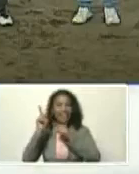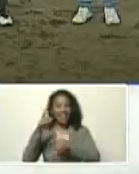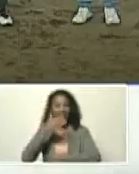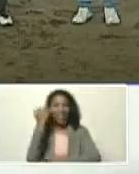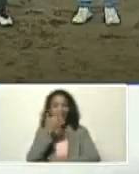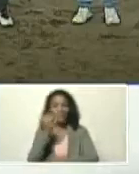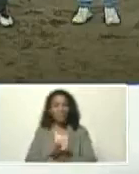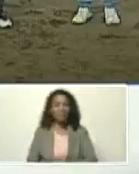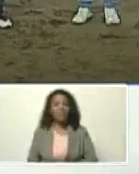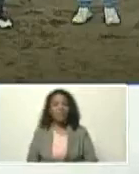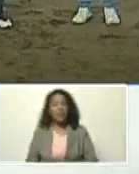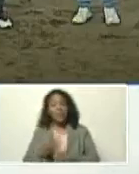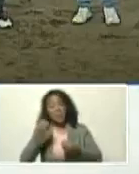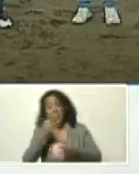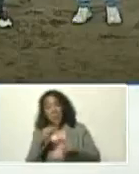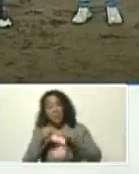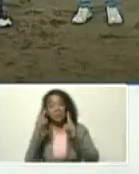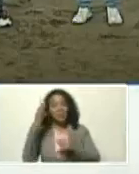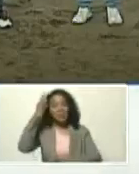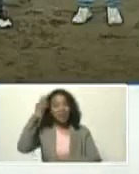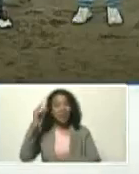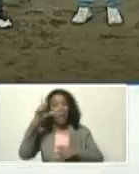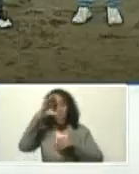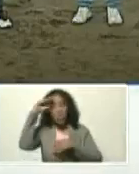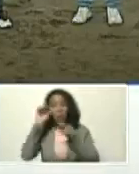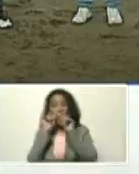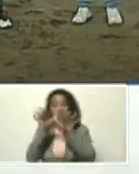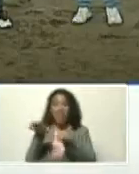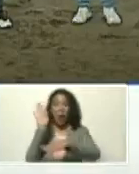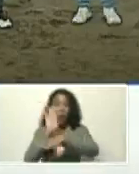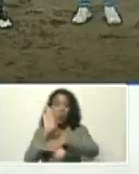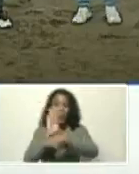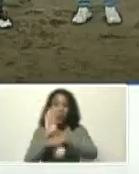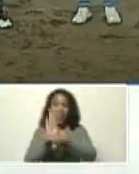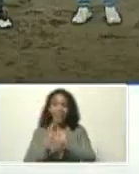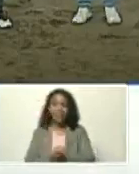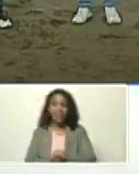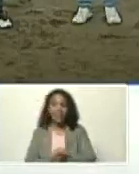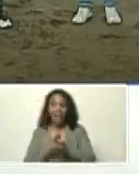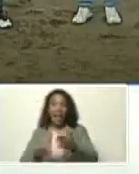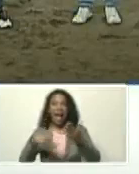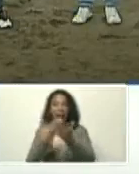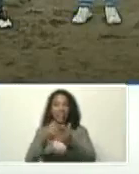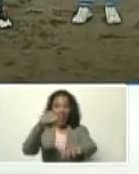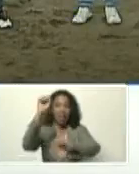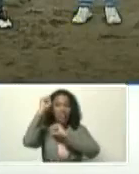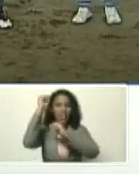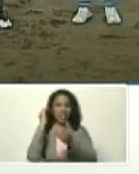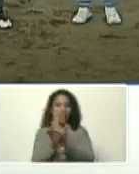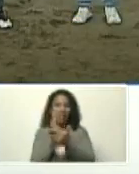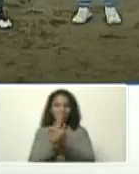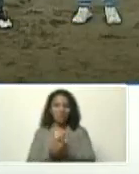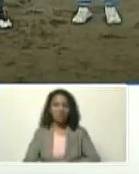Bueno, Puerto Cabello, gracias, que Dios los bendiga, los cuide, hasta la victoria, siempre,